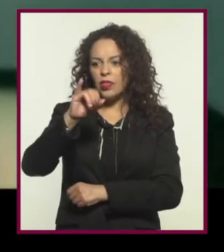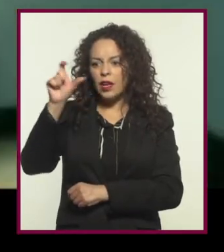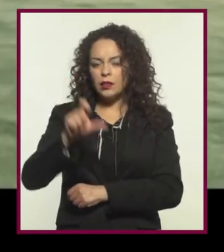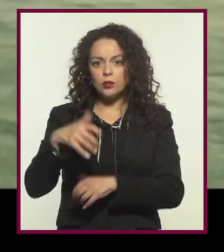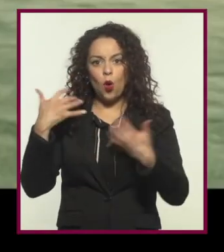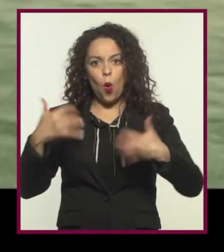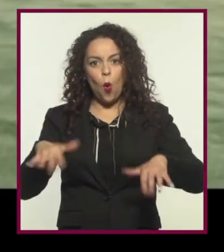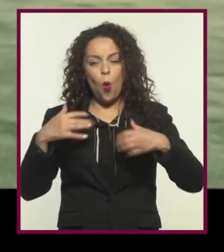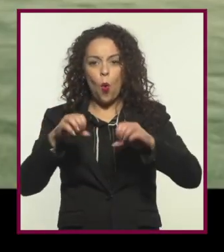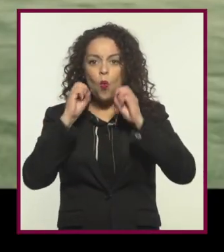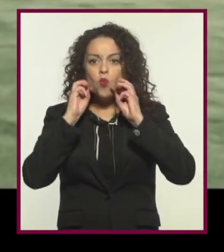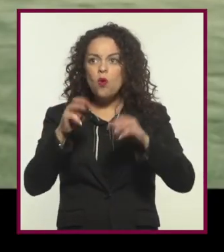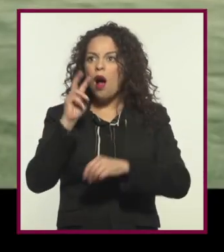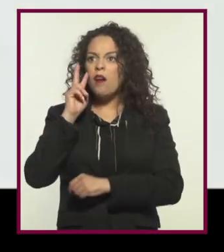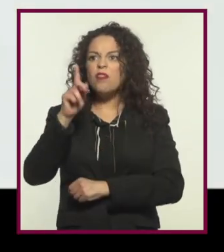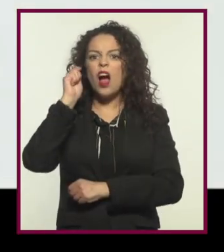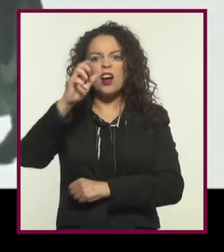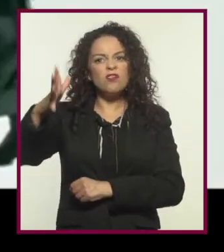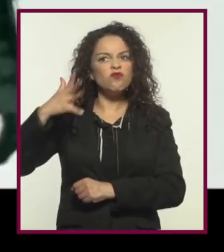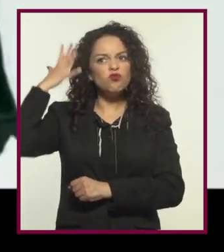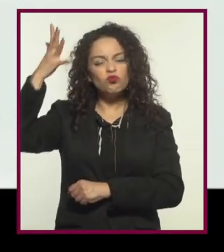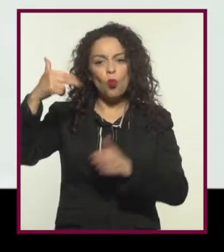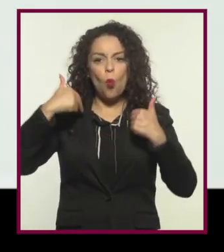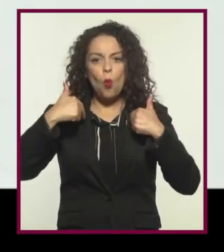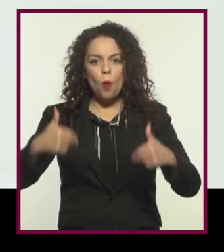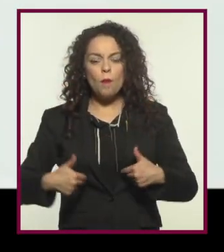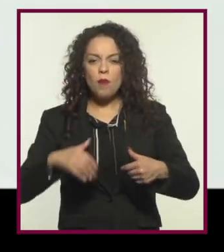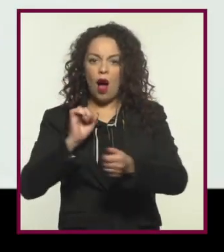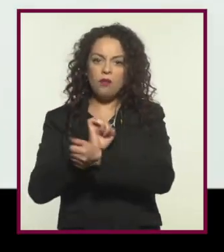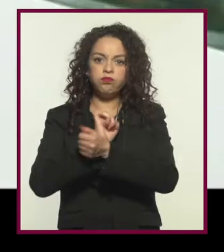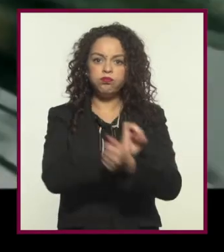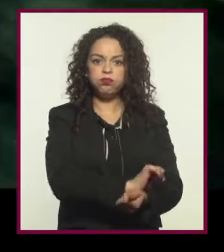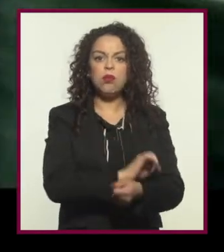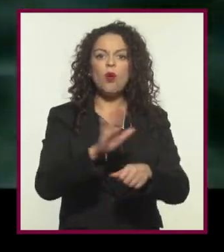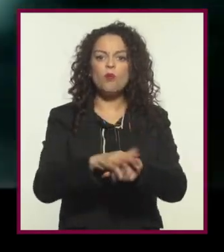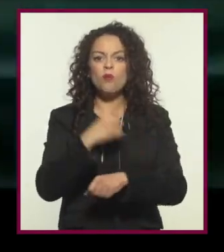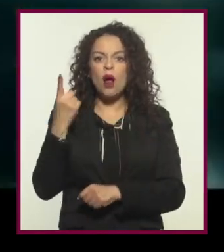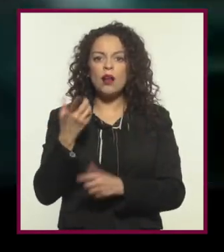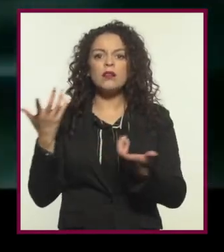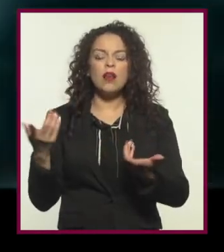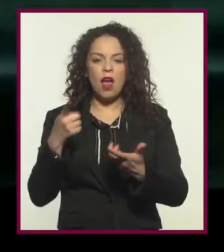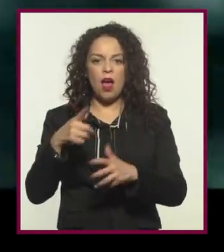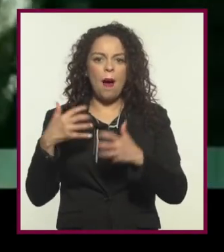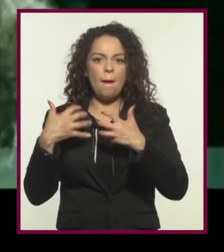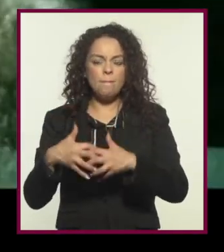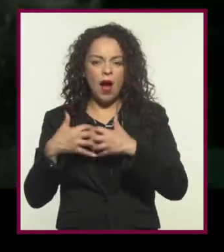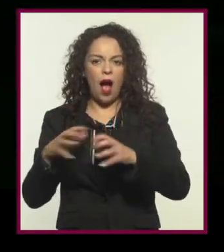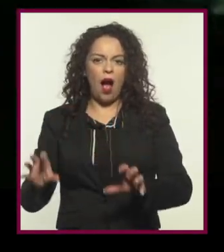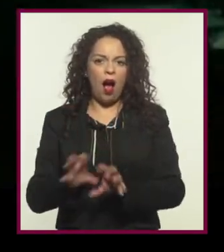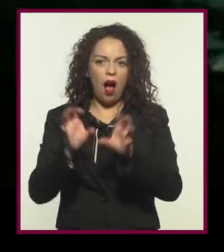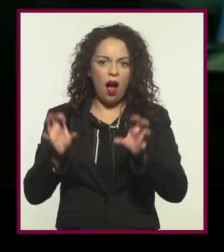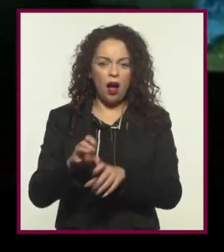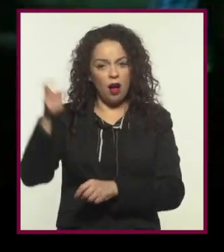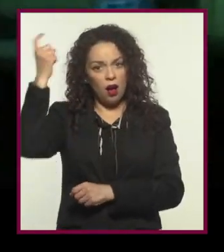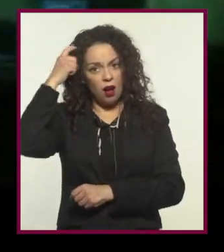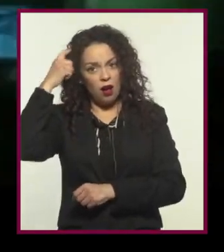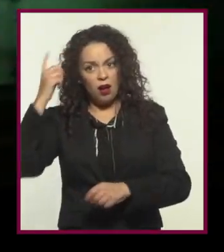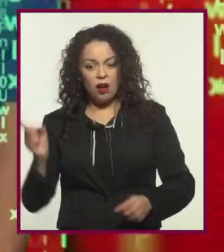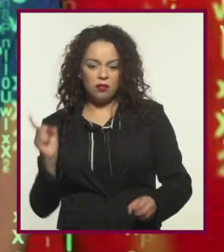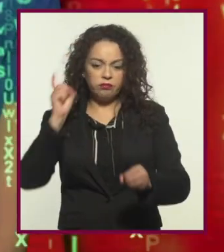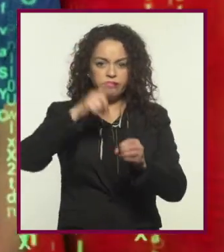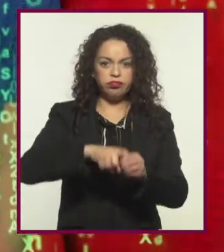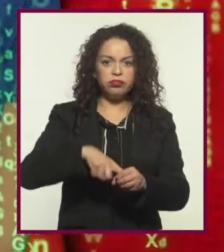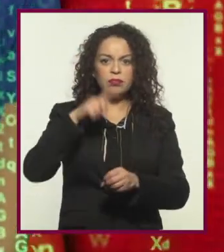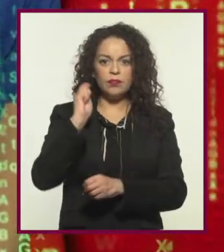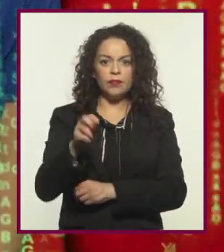una película con efectos espectaculares que propone un futuro en que los humanos están esclavizados por las máquinas y sus mentes conectadas a